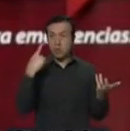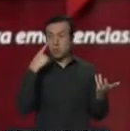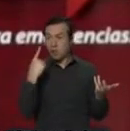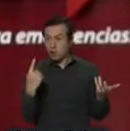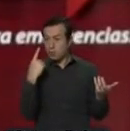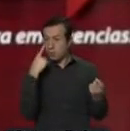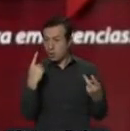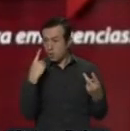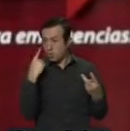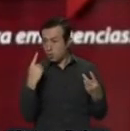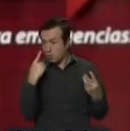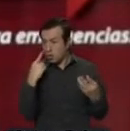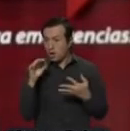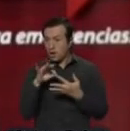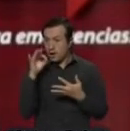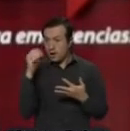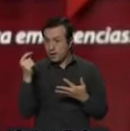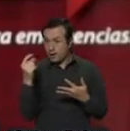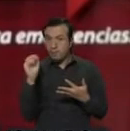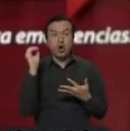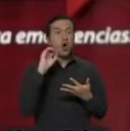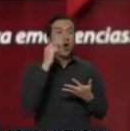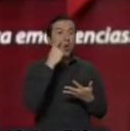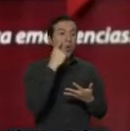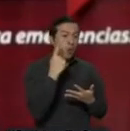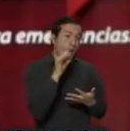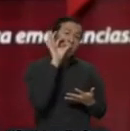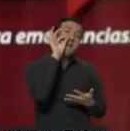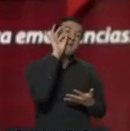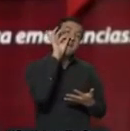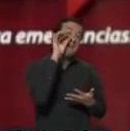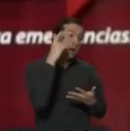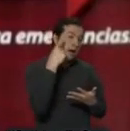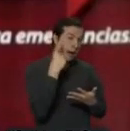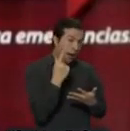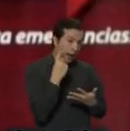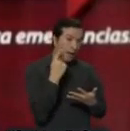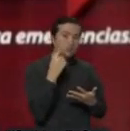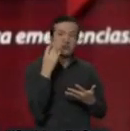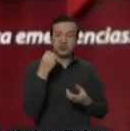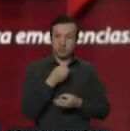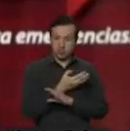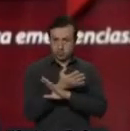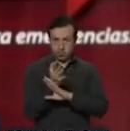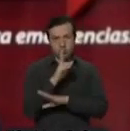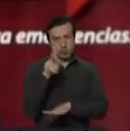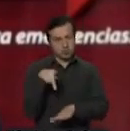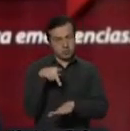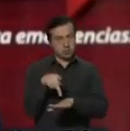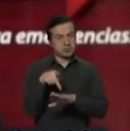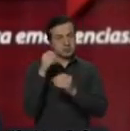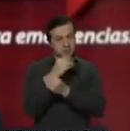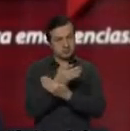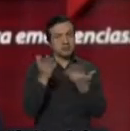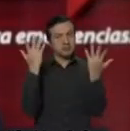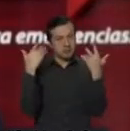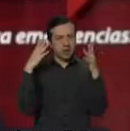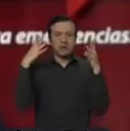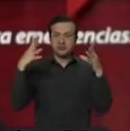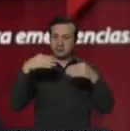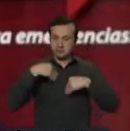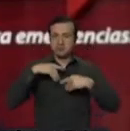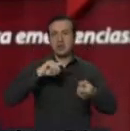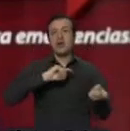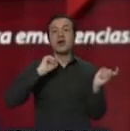pruebas sobre las que reporta. Esto es lo que recomienda la técnica, esto es lo que recomiendan los especialistas, y por esto se ha